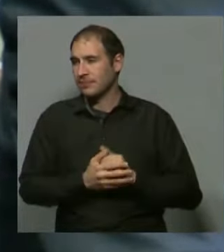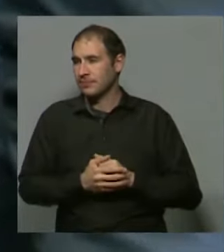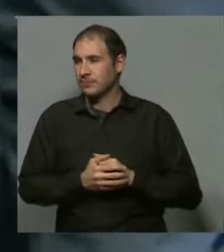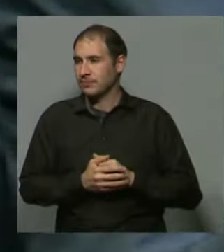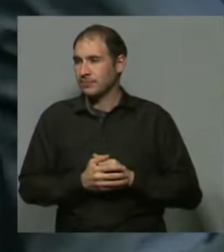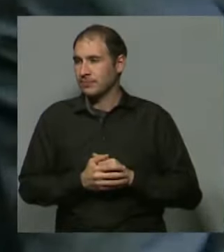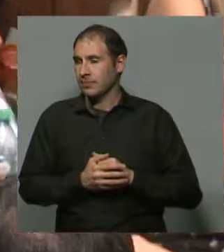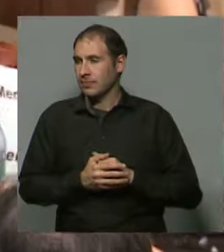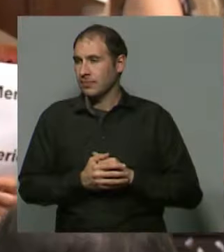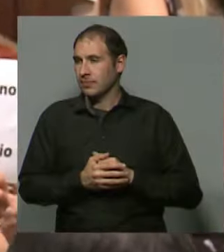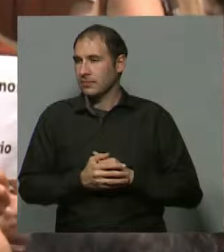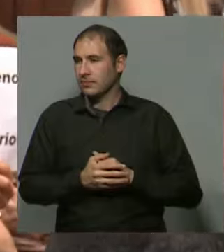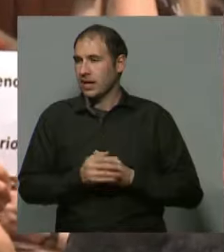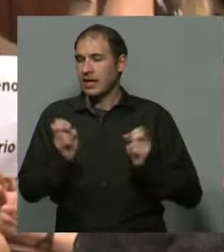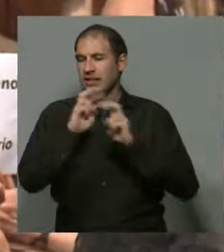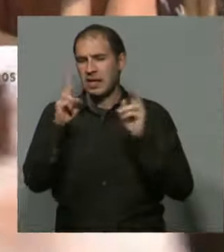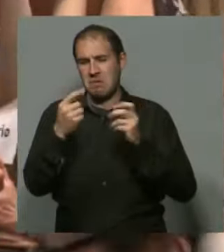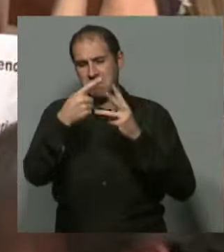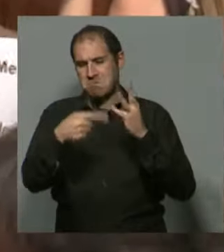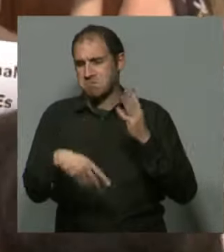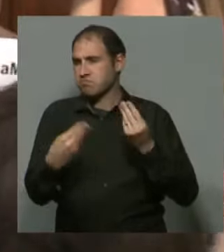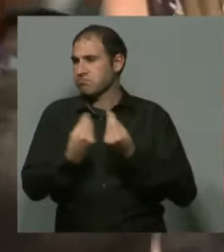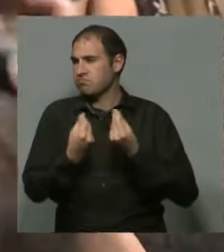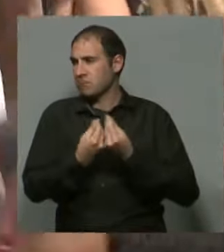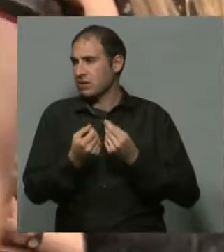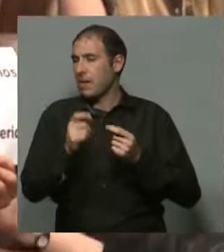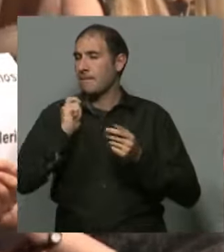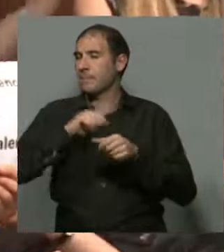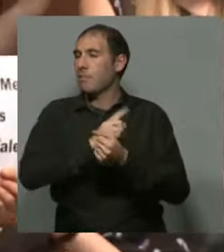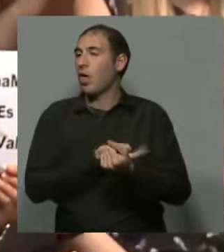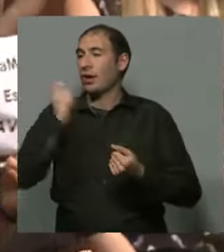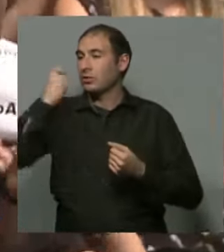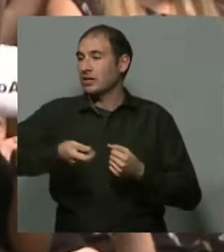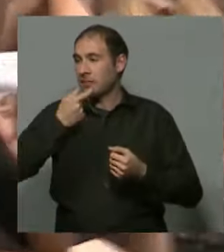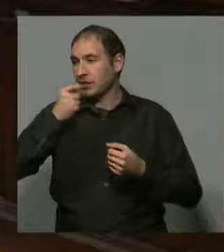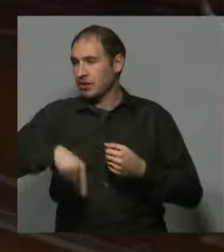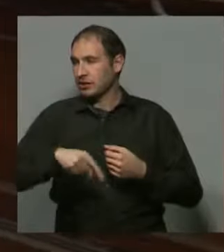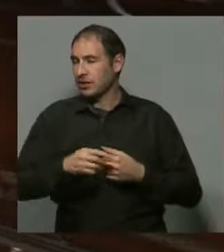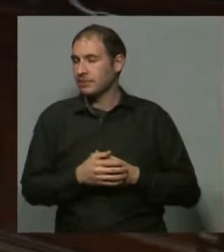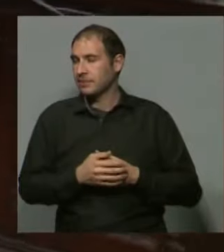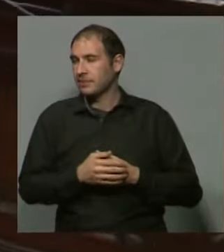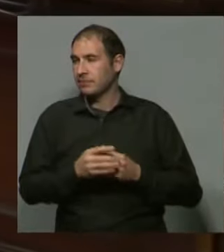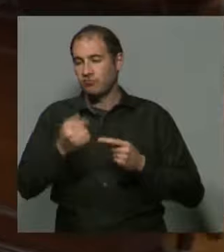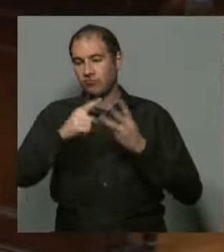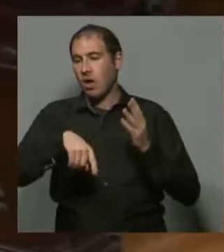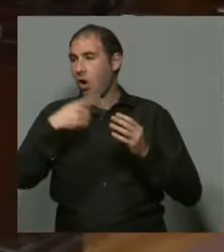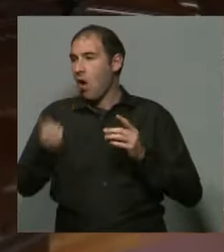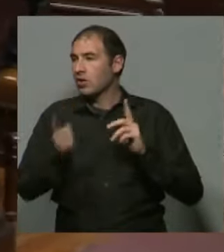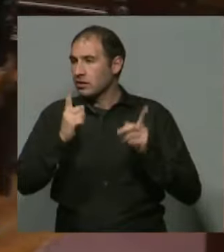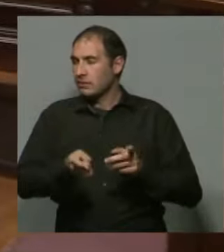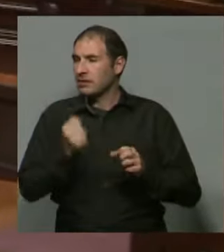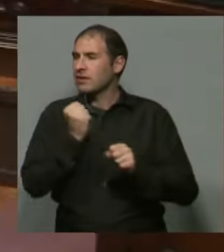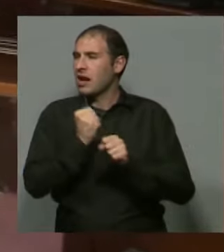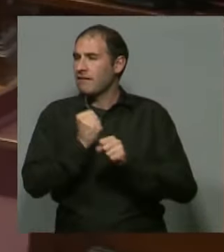varios temas relacionados al Poder Judicial de la provincia, y entre otras cosas hemos